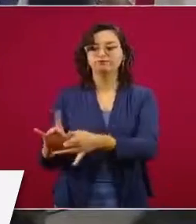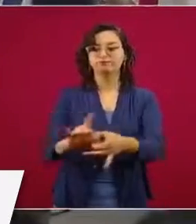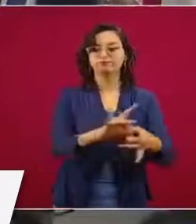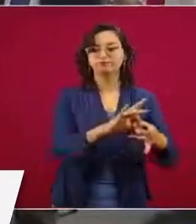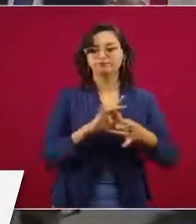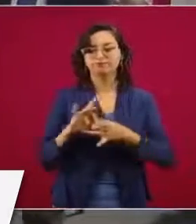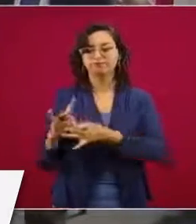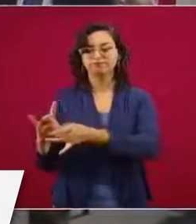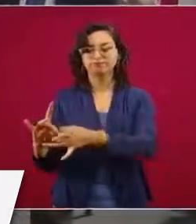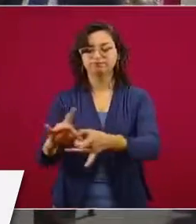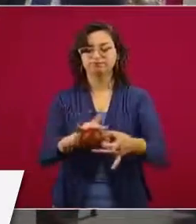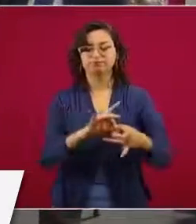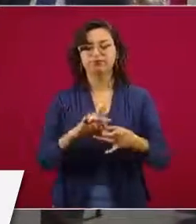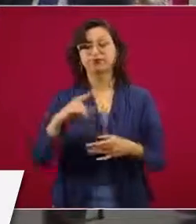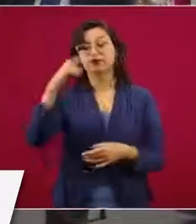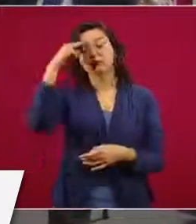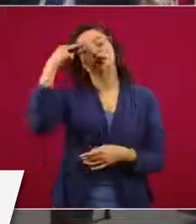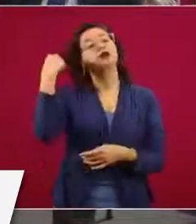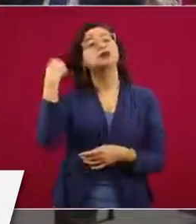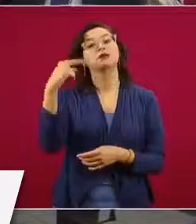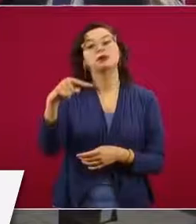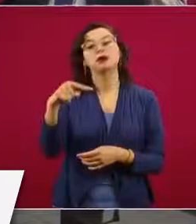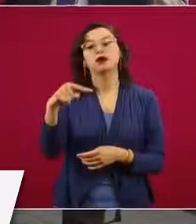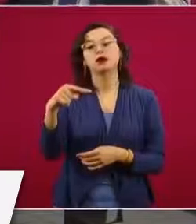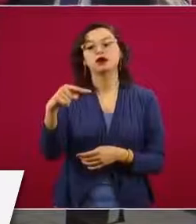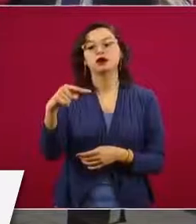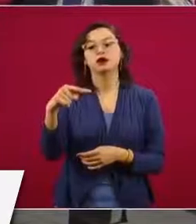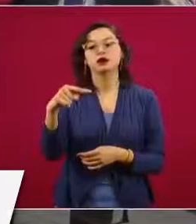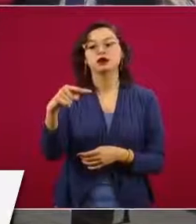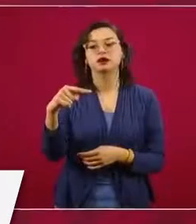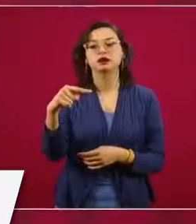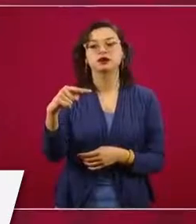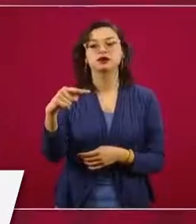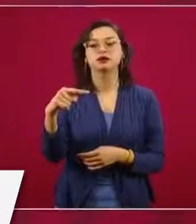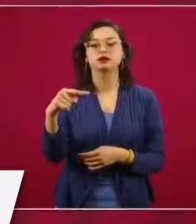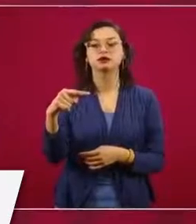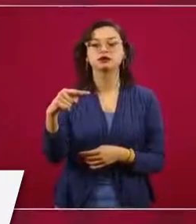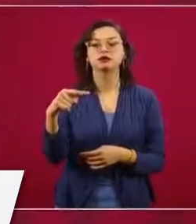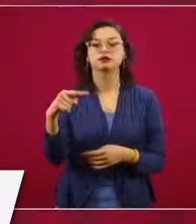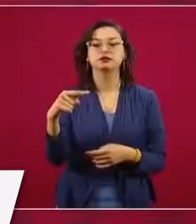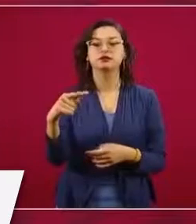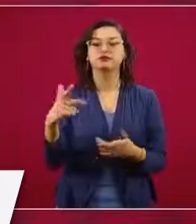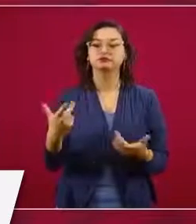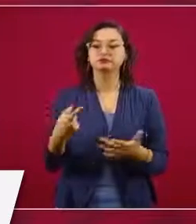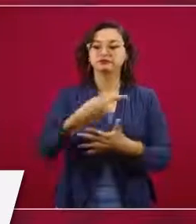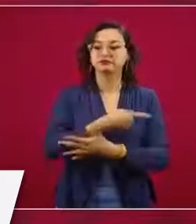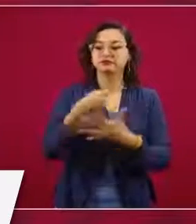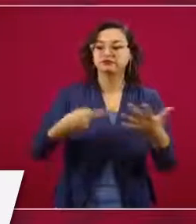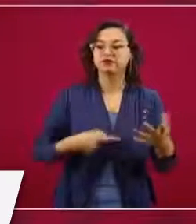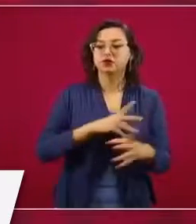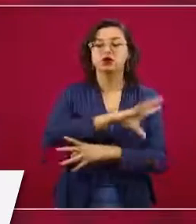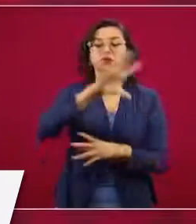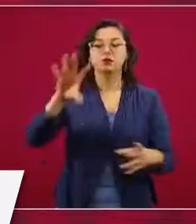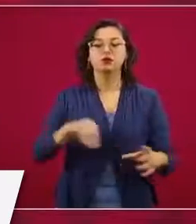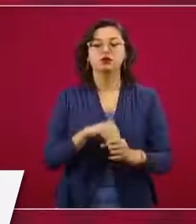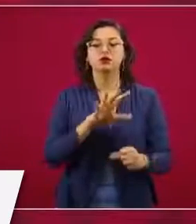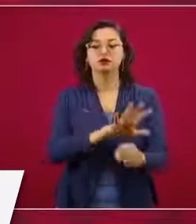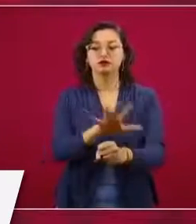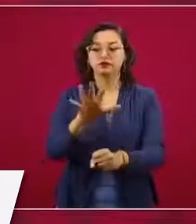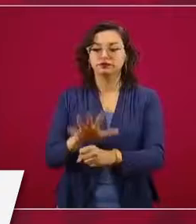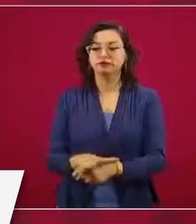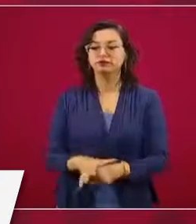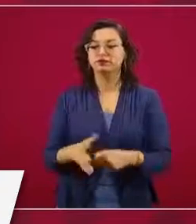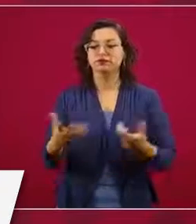para tener todos los elementos, unir